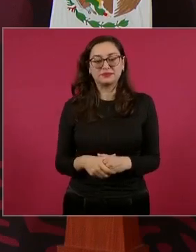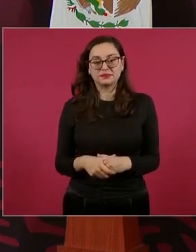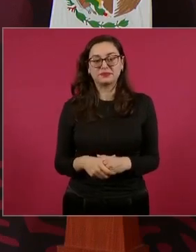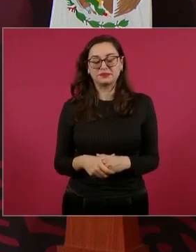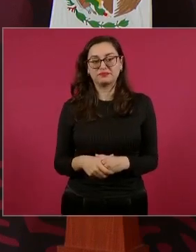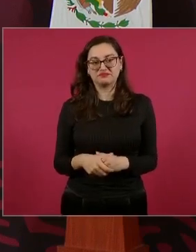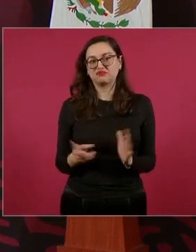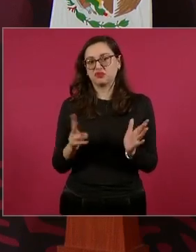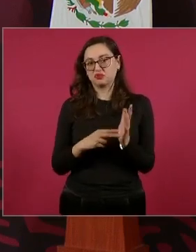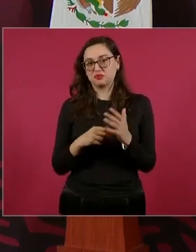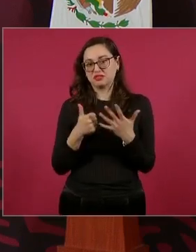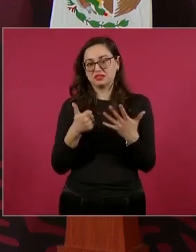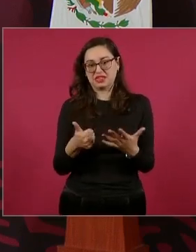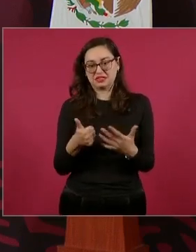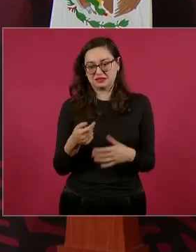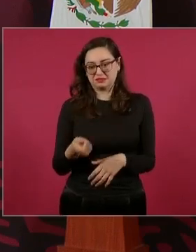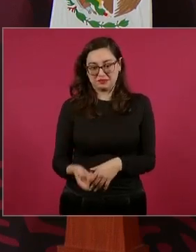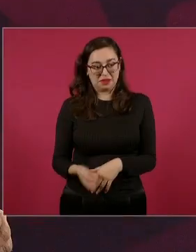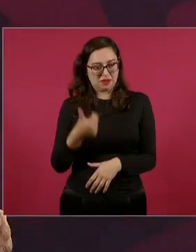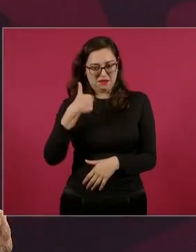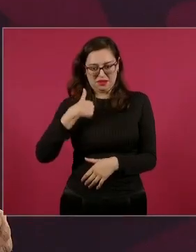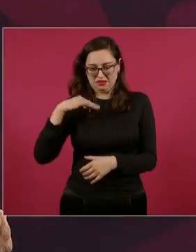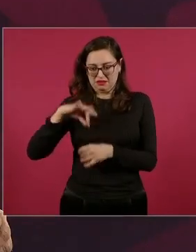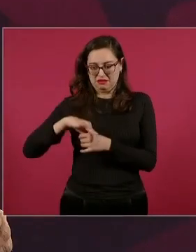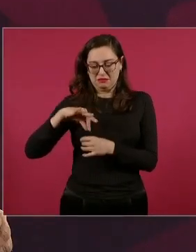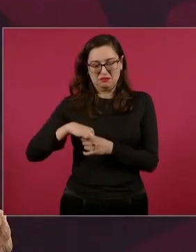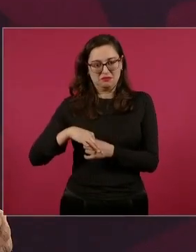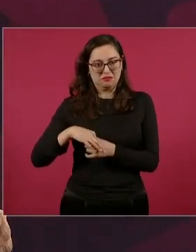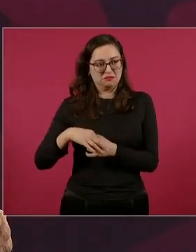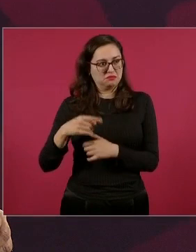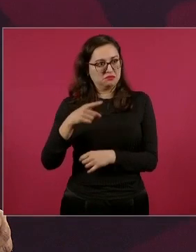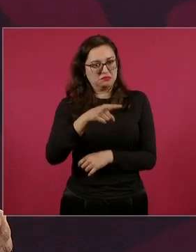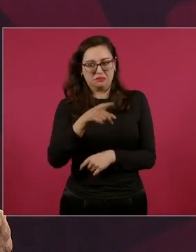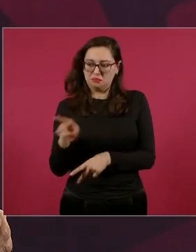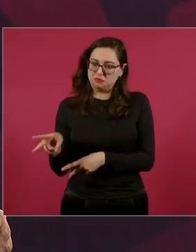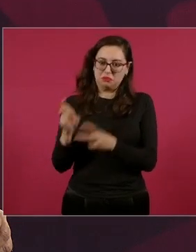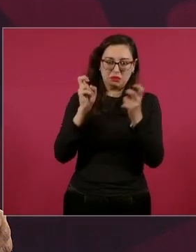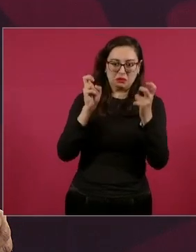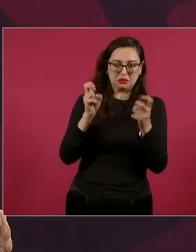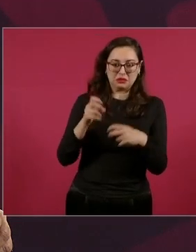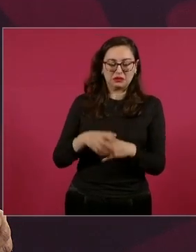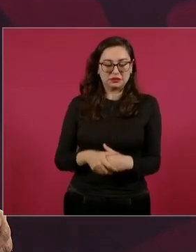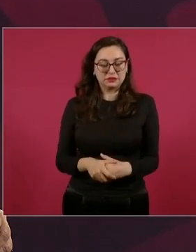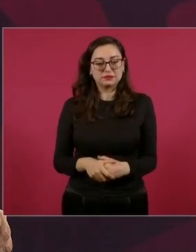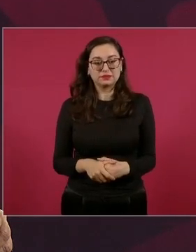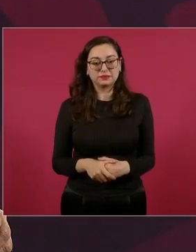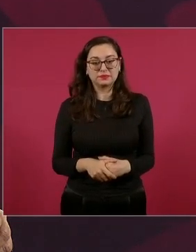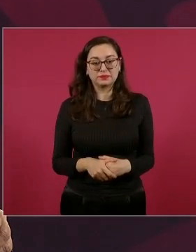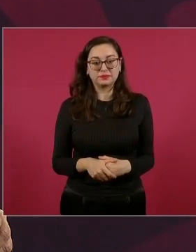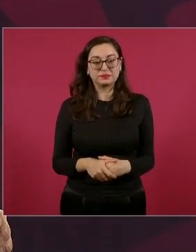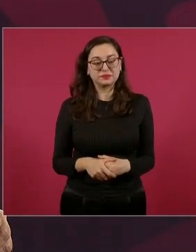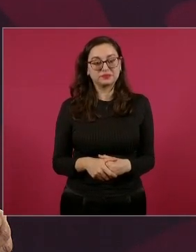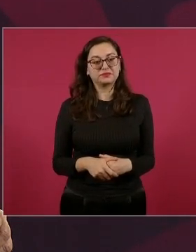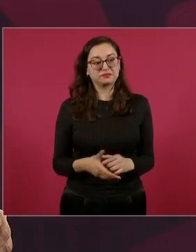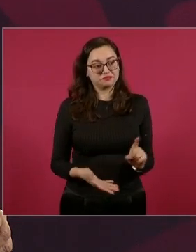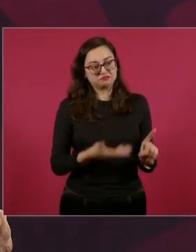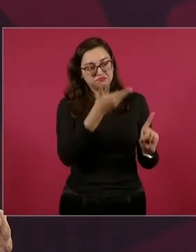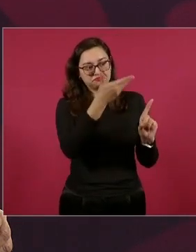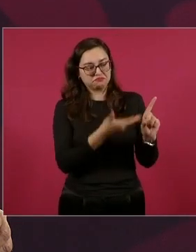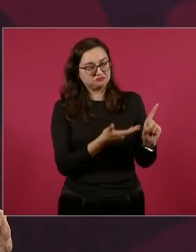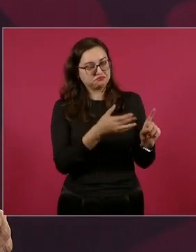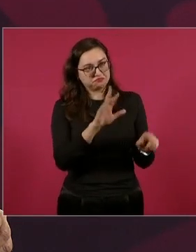nos robaron la primera vez la presidencia de la República. Argentina. un abrazo a sus